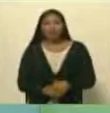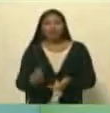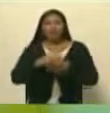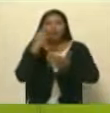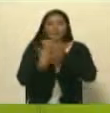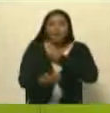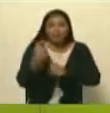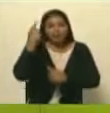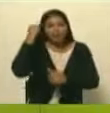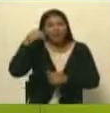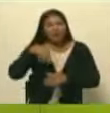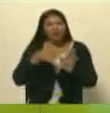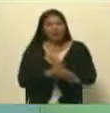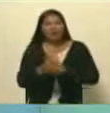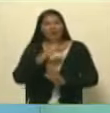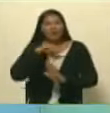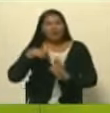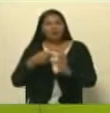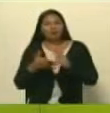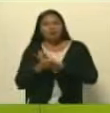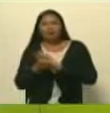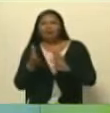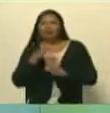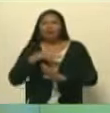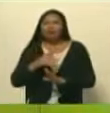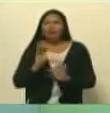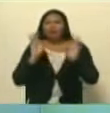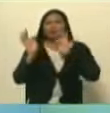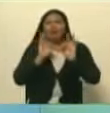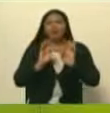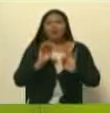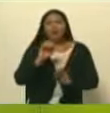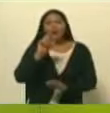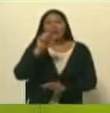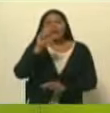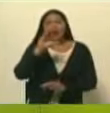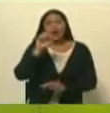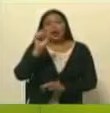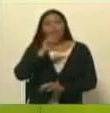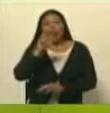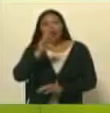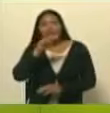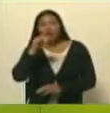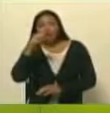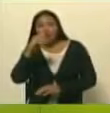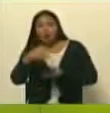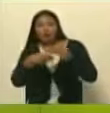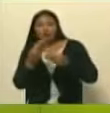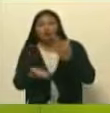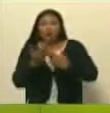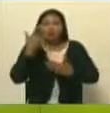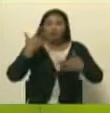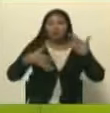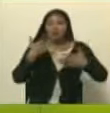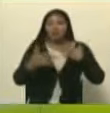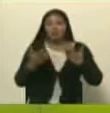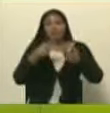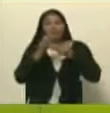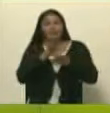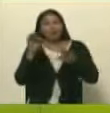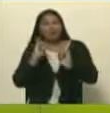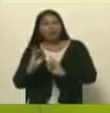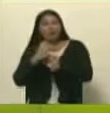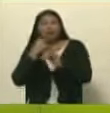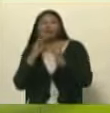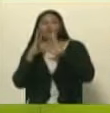escapar el día de hoy, esta vez no está en Ancillería, está en el Teatro Teresa Carreño, es Clara Vega. Allí se está desarrollando una importante actividad, pero dejemos que sea